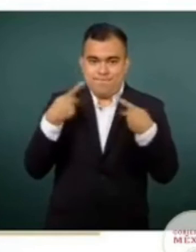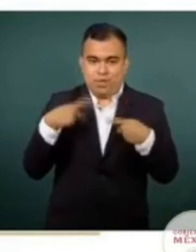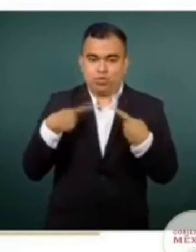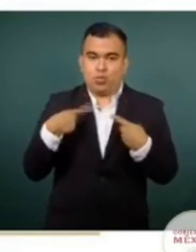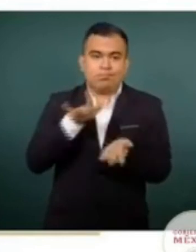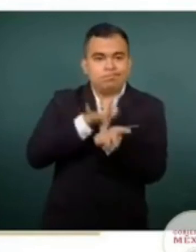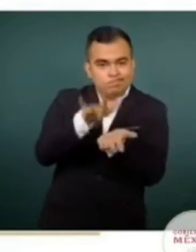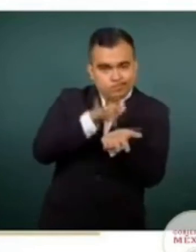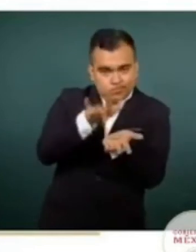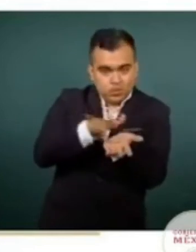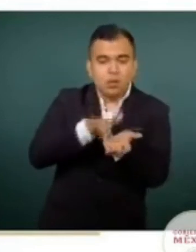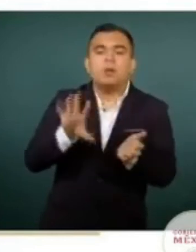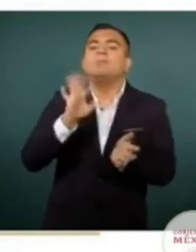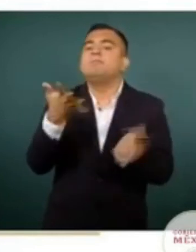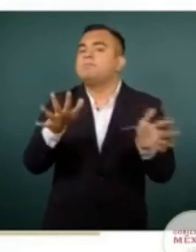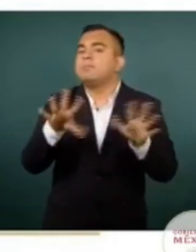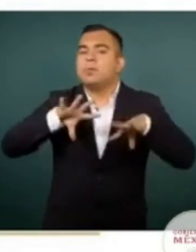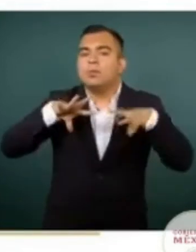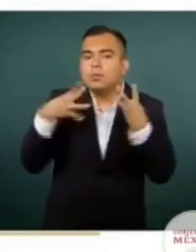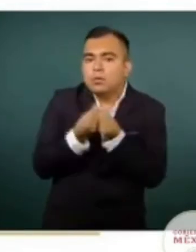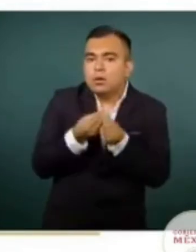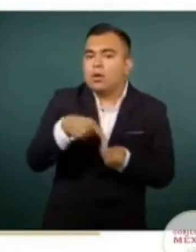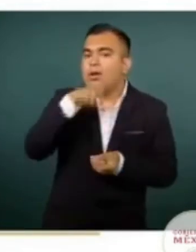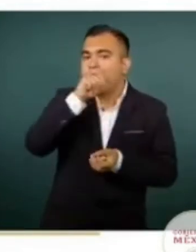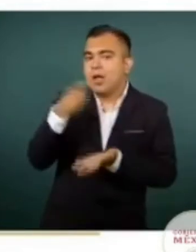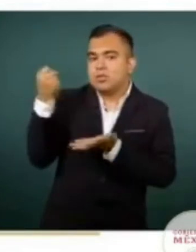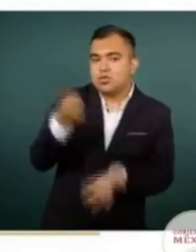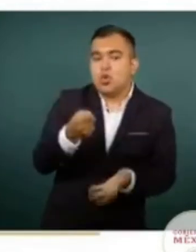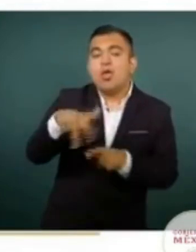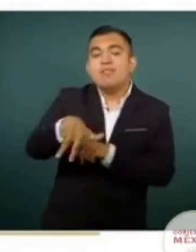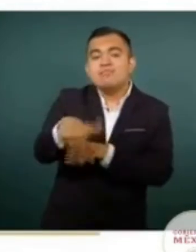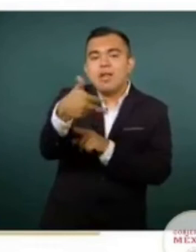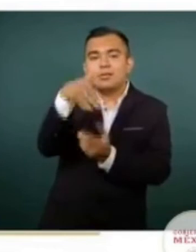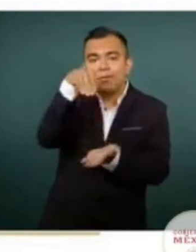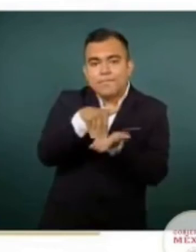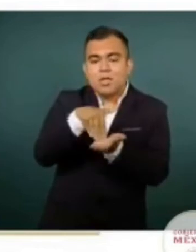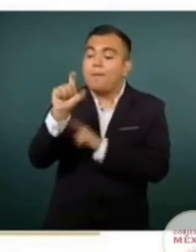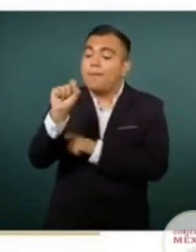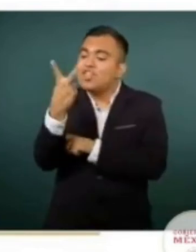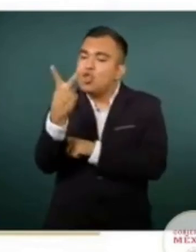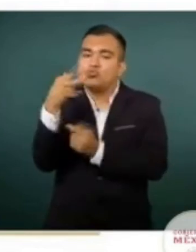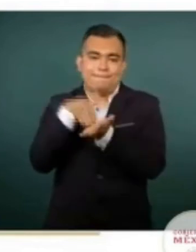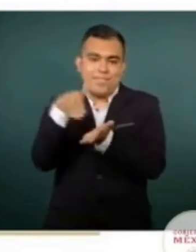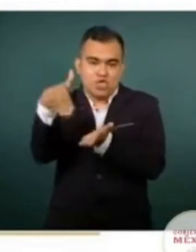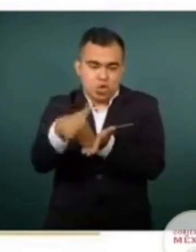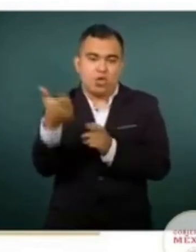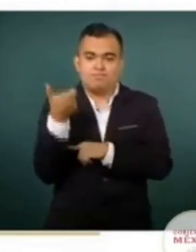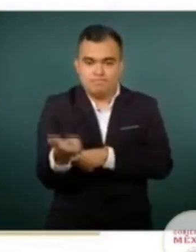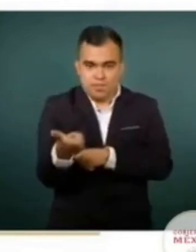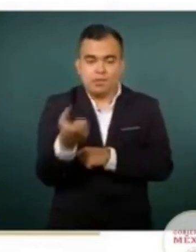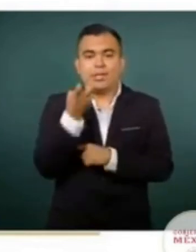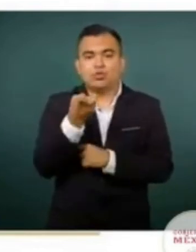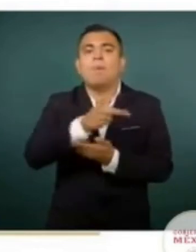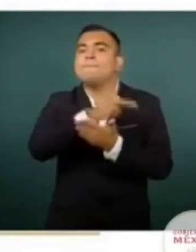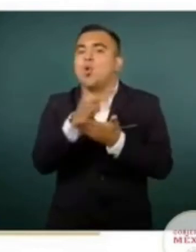un total de recursos que llegan al Estado, más de 13 mil 22 millones de pesos. Estos programas sociales van